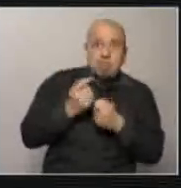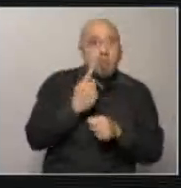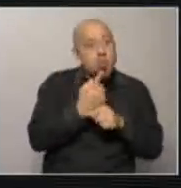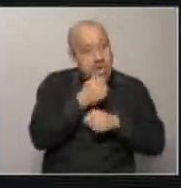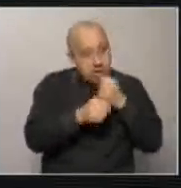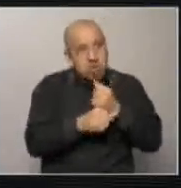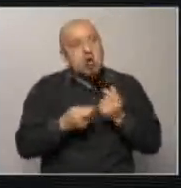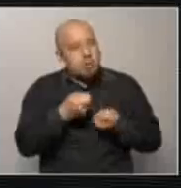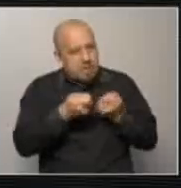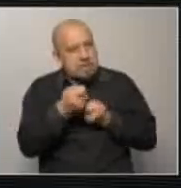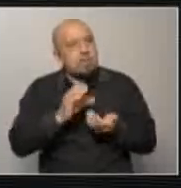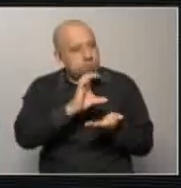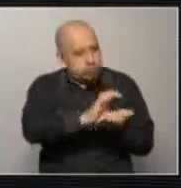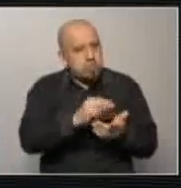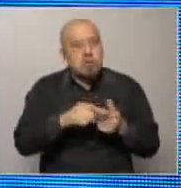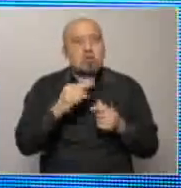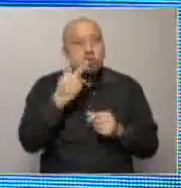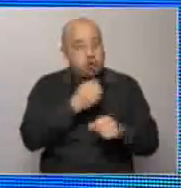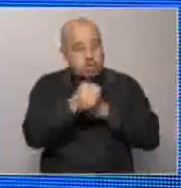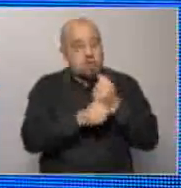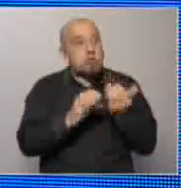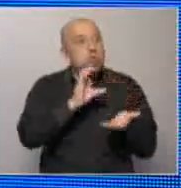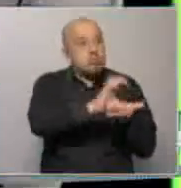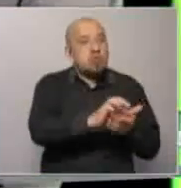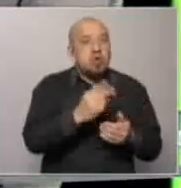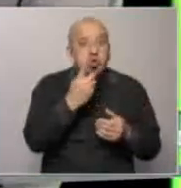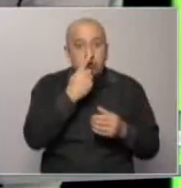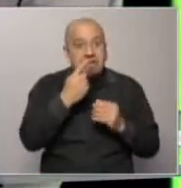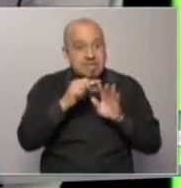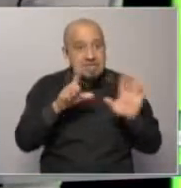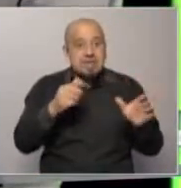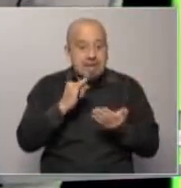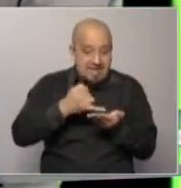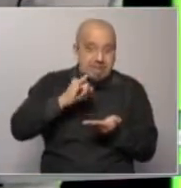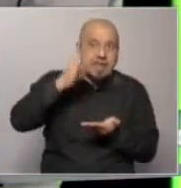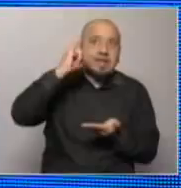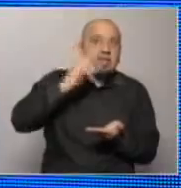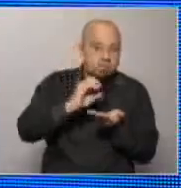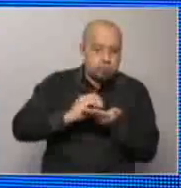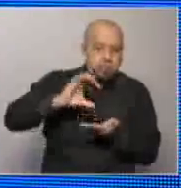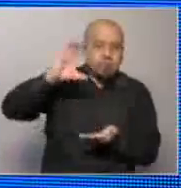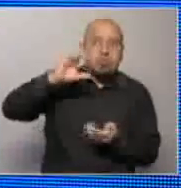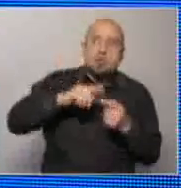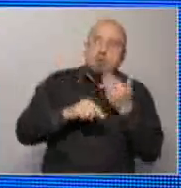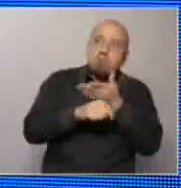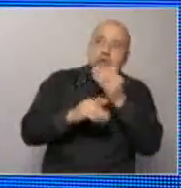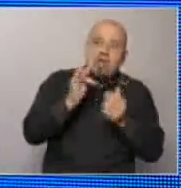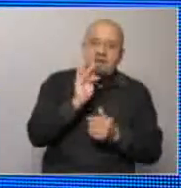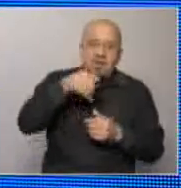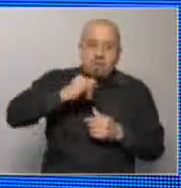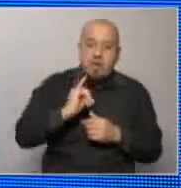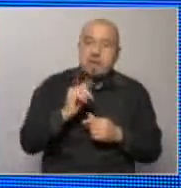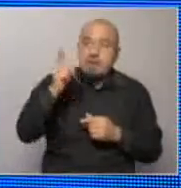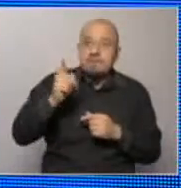dos años en 2017 subió la tasa de interés internacional el mundo le dejó de prestar plata y salió corriendo el fondo monetario para evitar